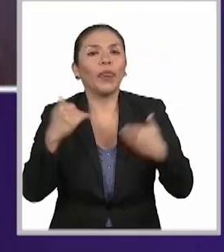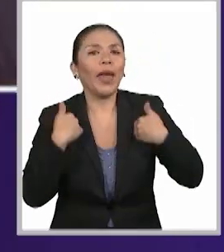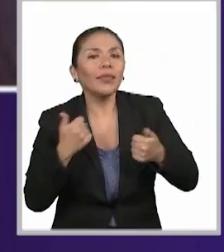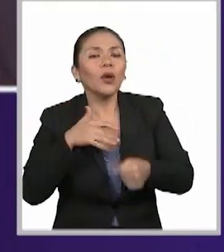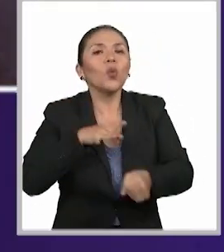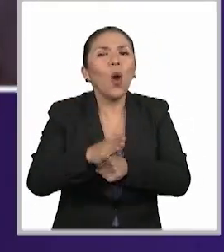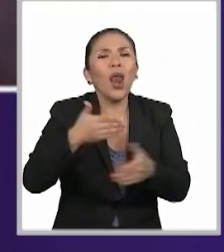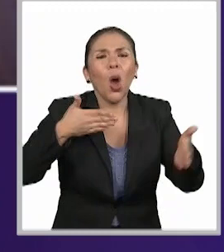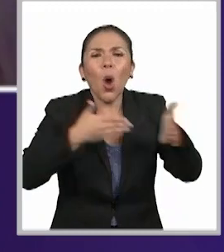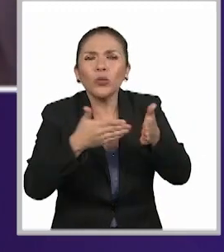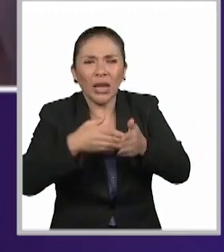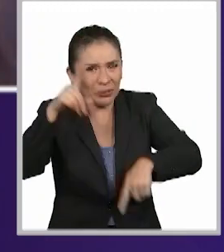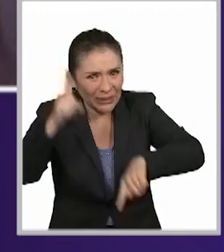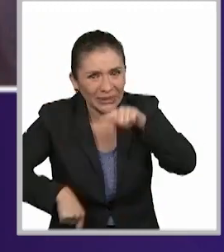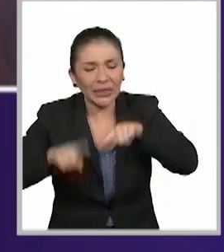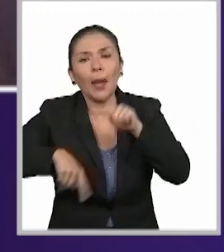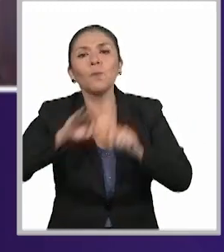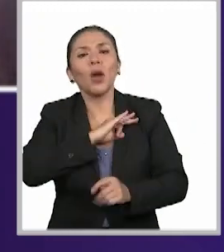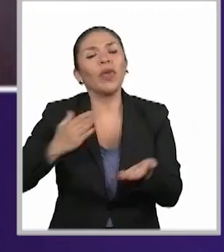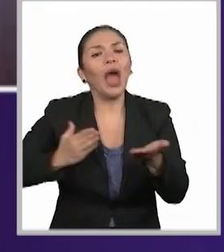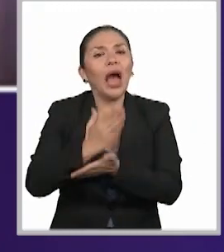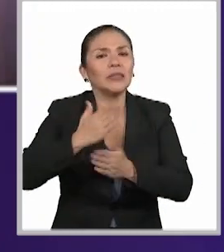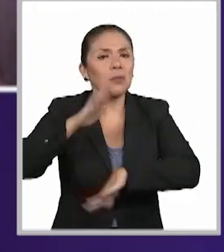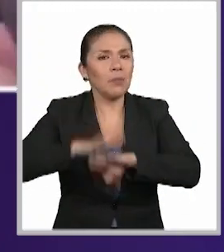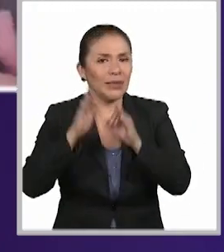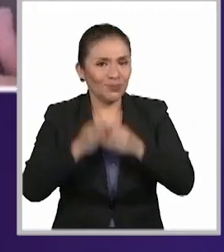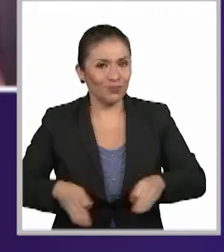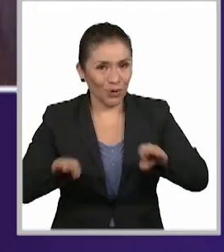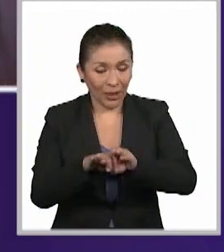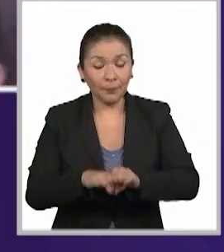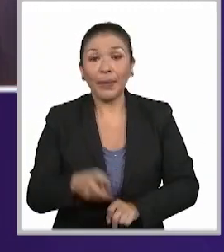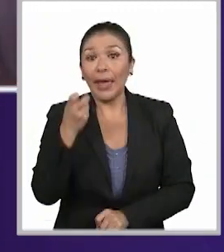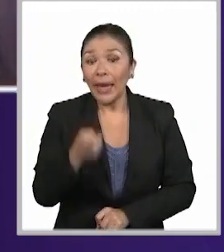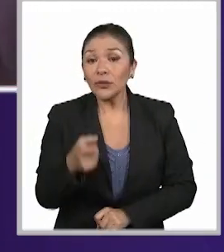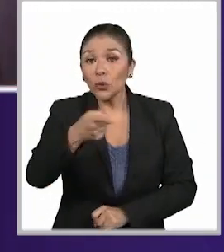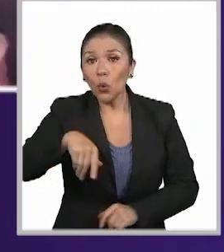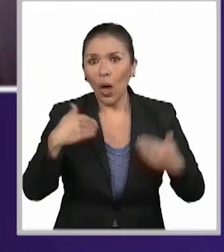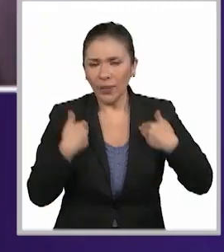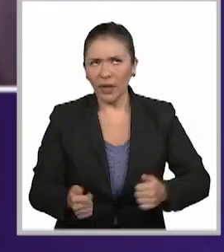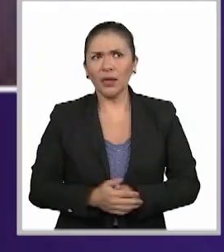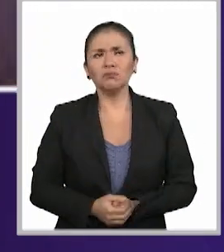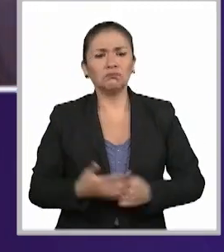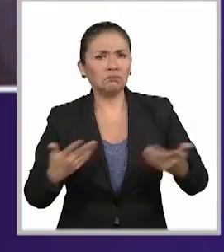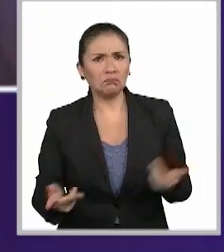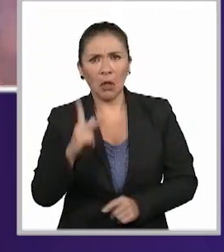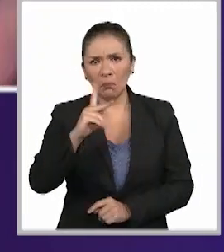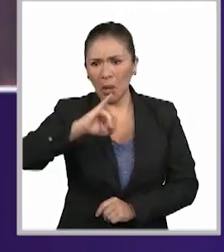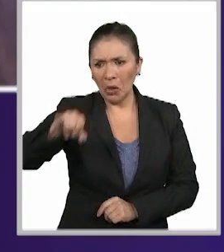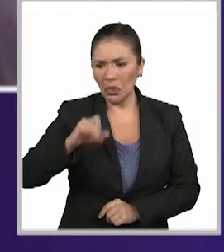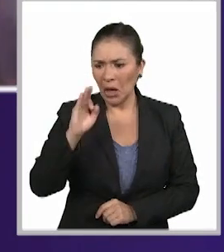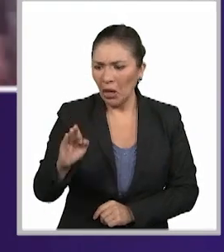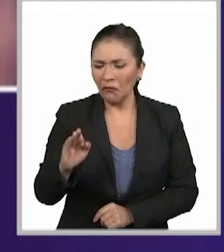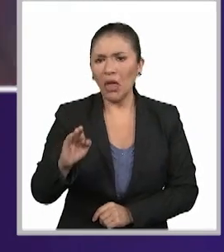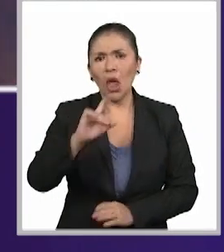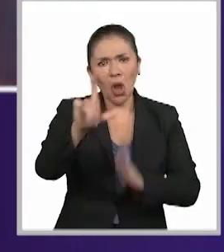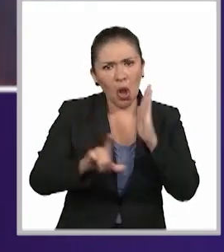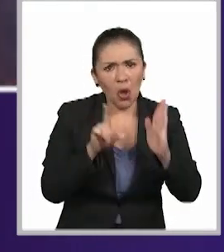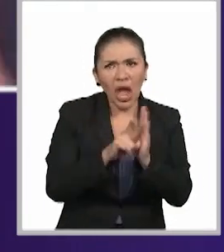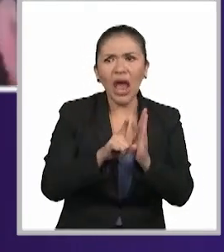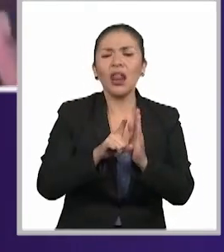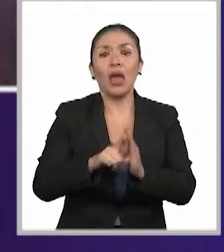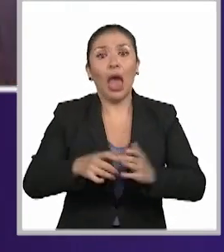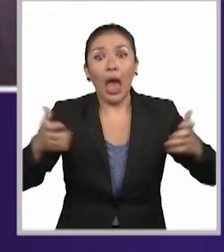necesidades y los obstáculos, que removamos estos obstáculos. Entonces, si entendemos que como Poder Judicial, federal,